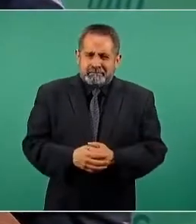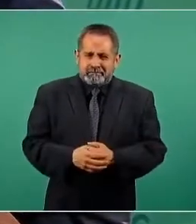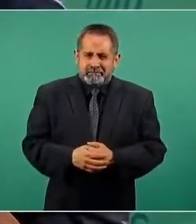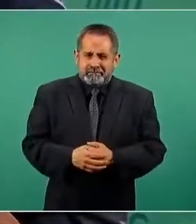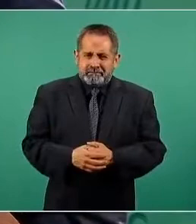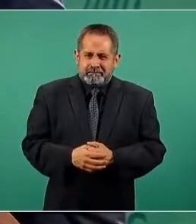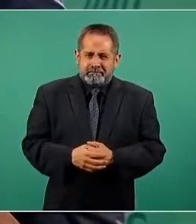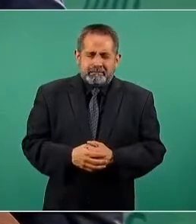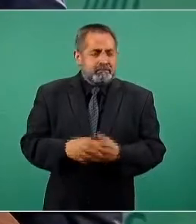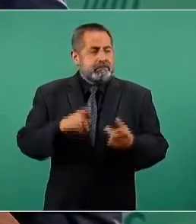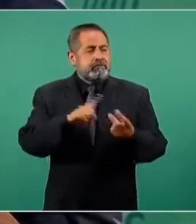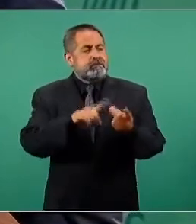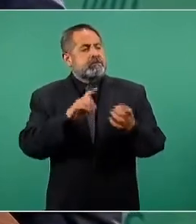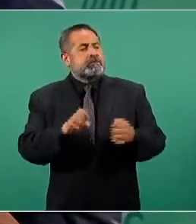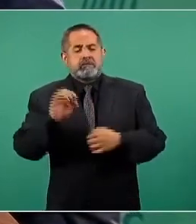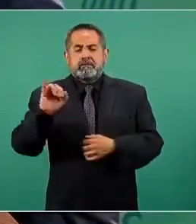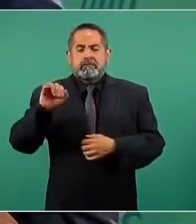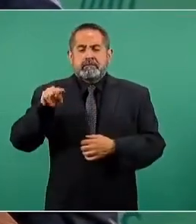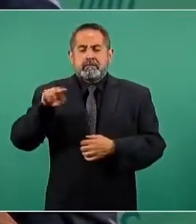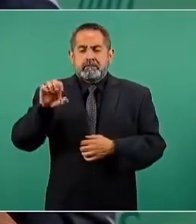¿dónde está el INE?